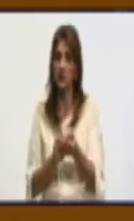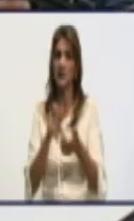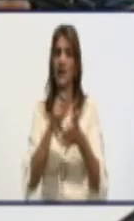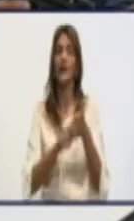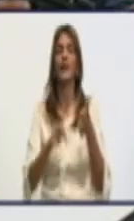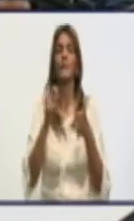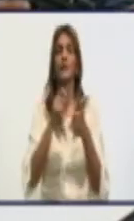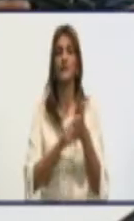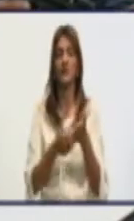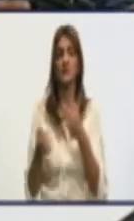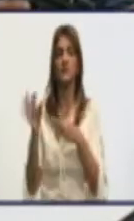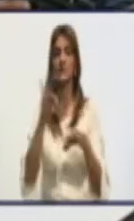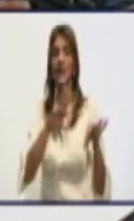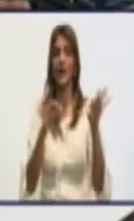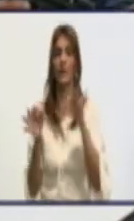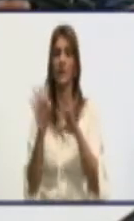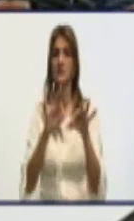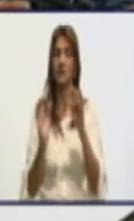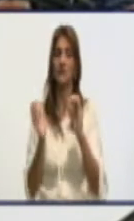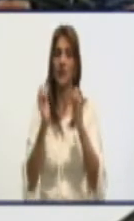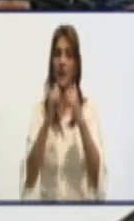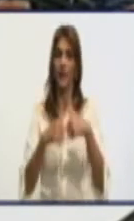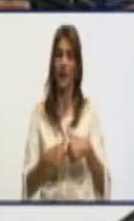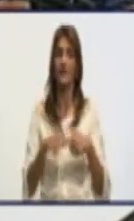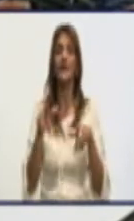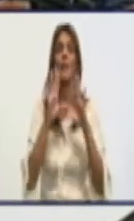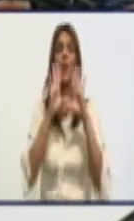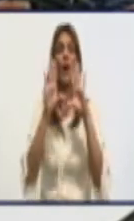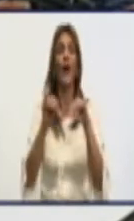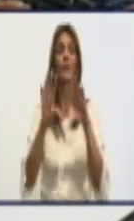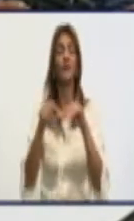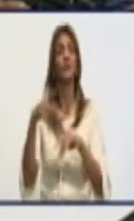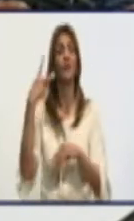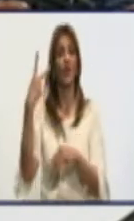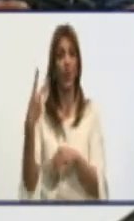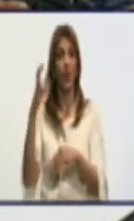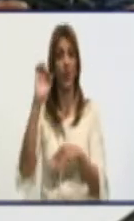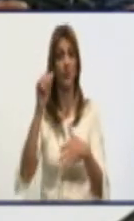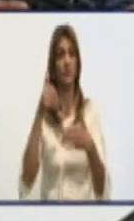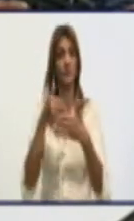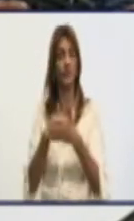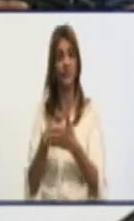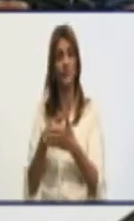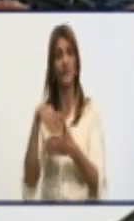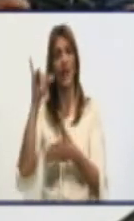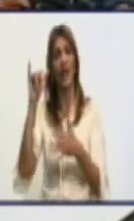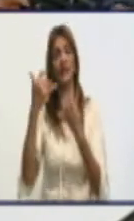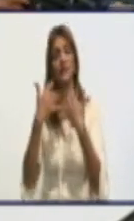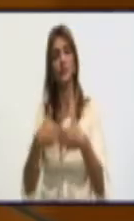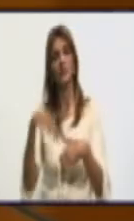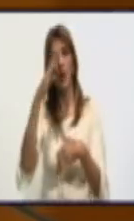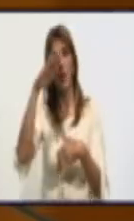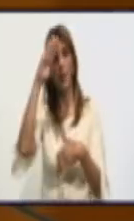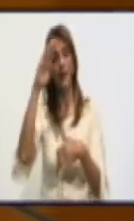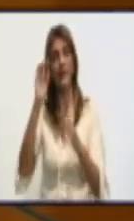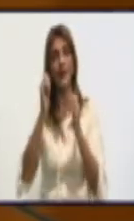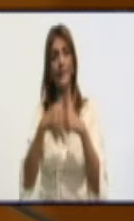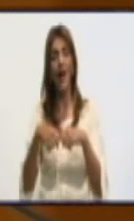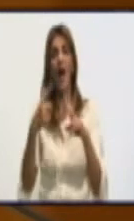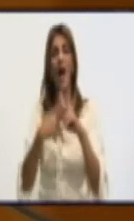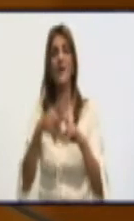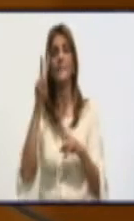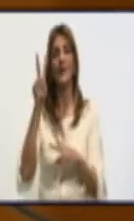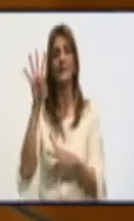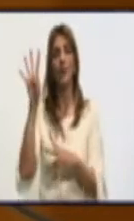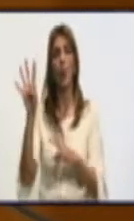elaboración del pan que hace la industria local alimentaria. Estamos hablando de dos entidades. La industria de la cubana del pan tiene 24 panaderías en